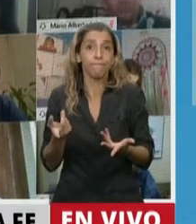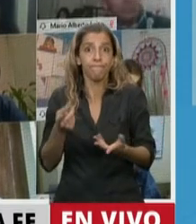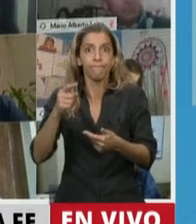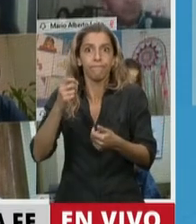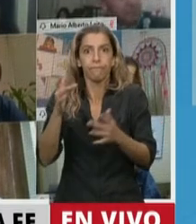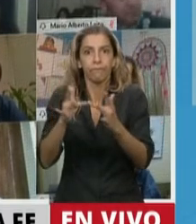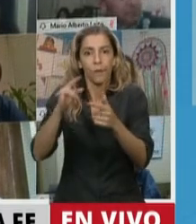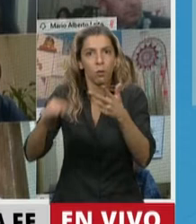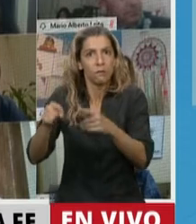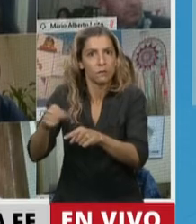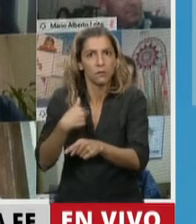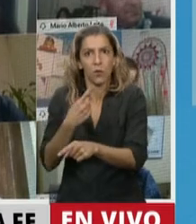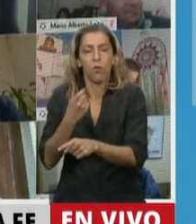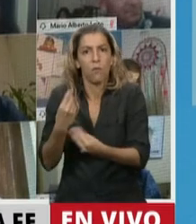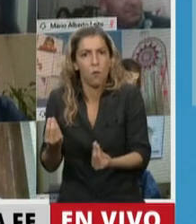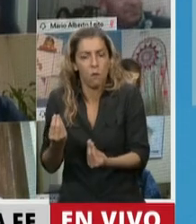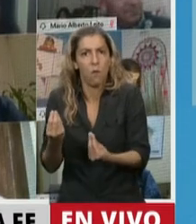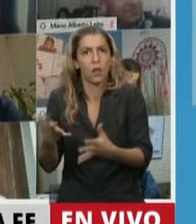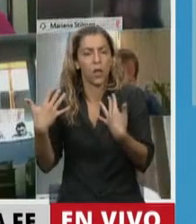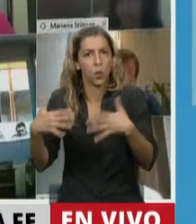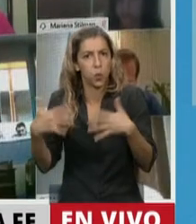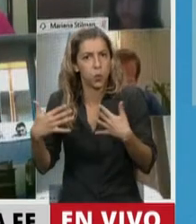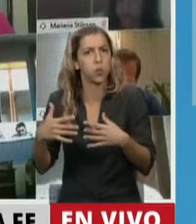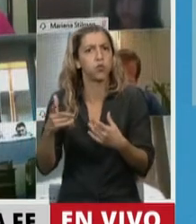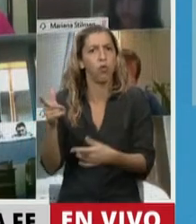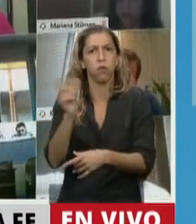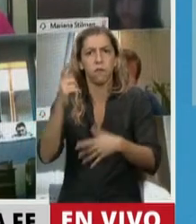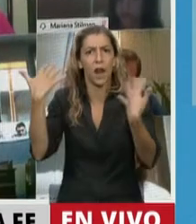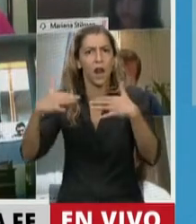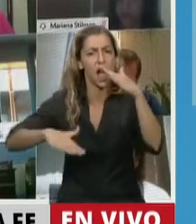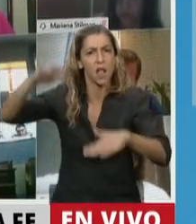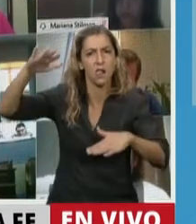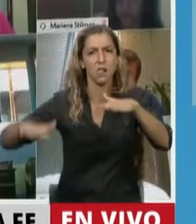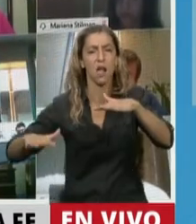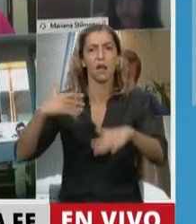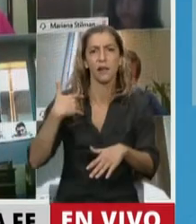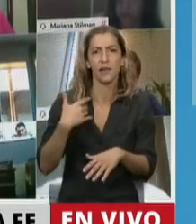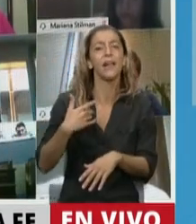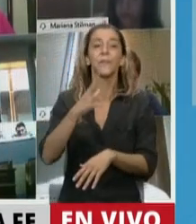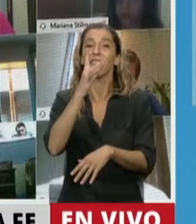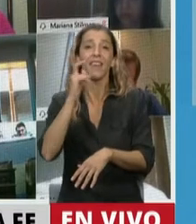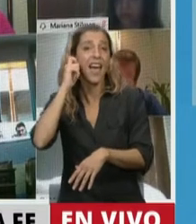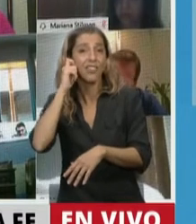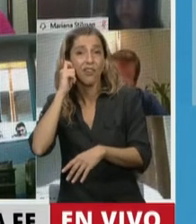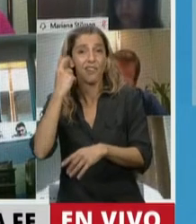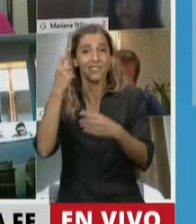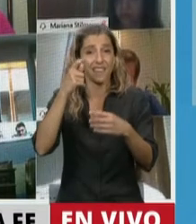55,8% de los menores de 14 años que están en pobreza